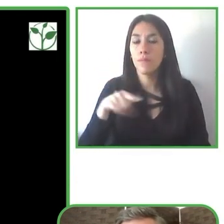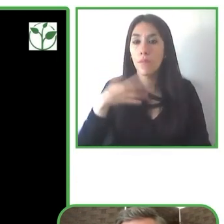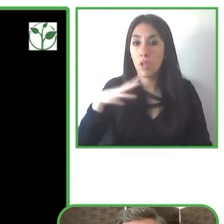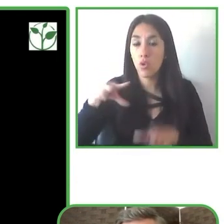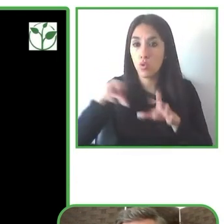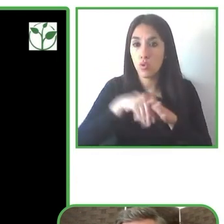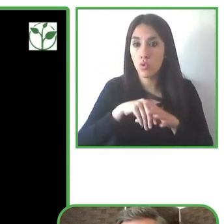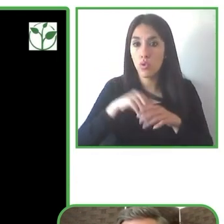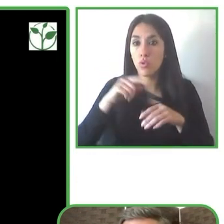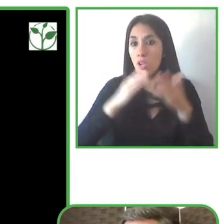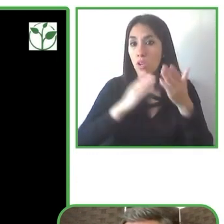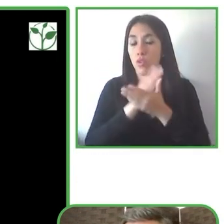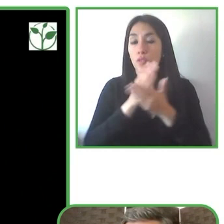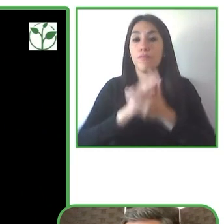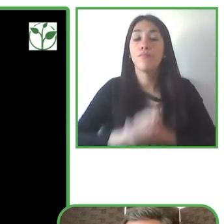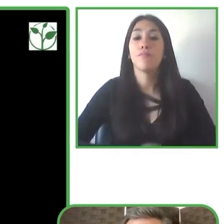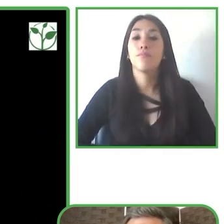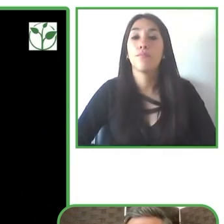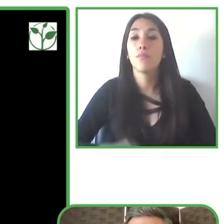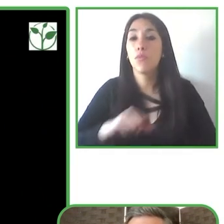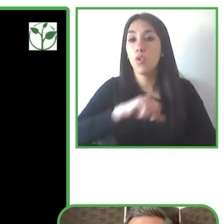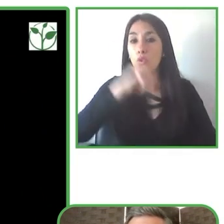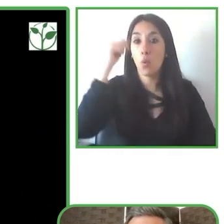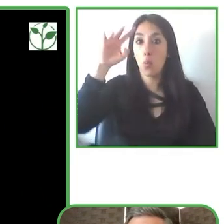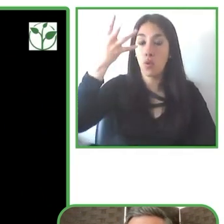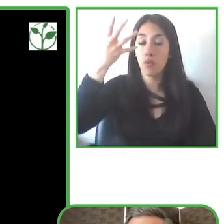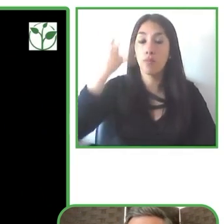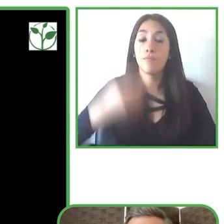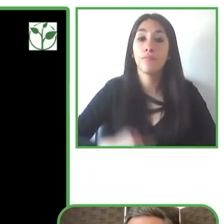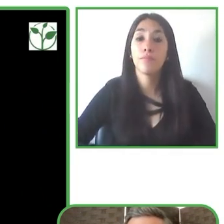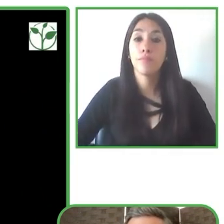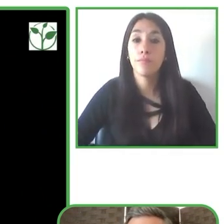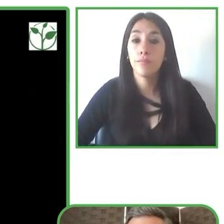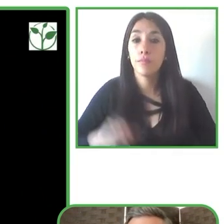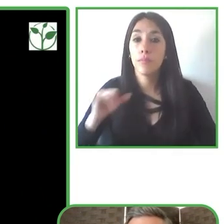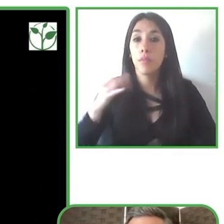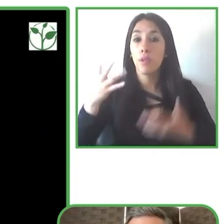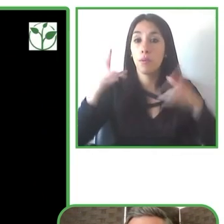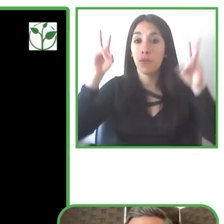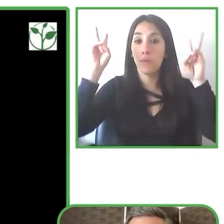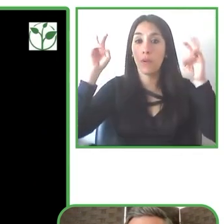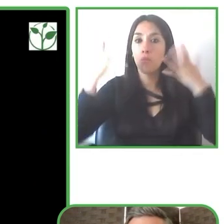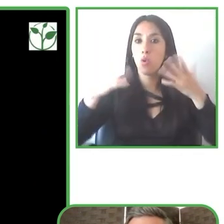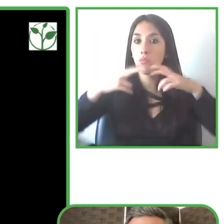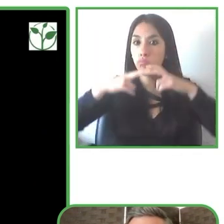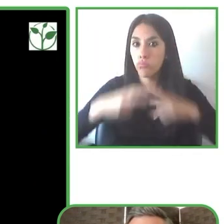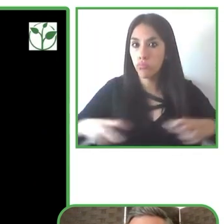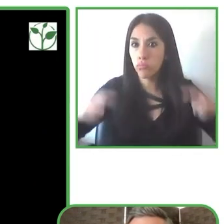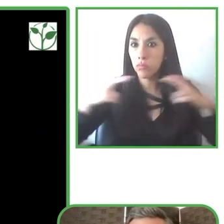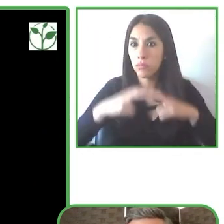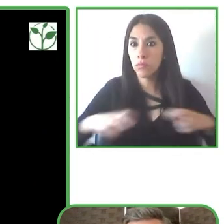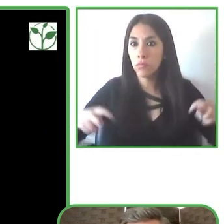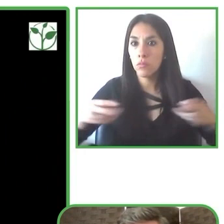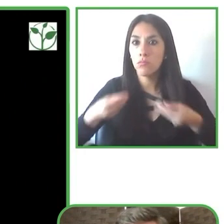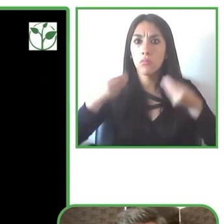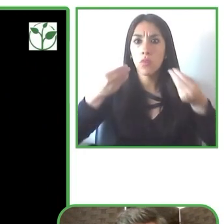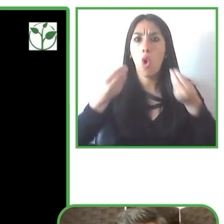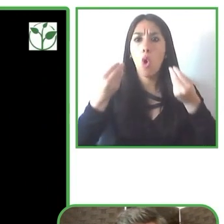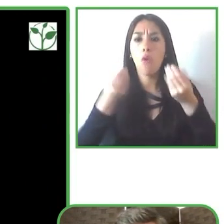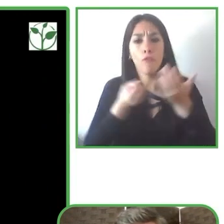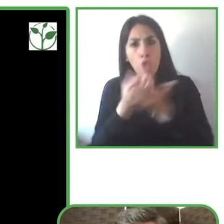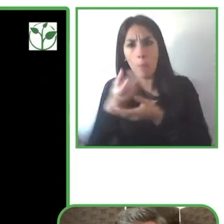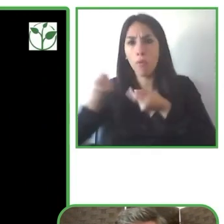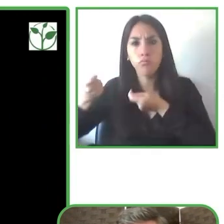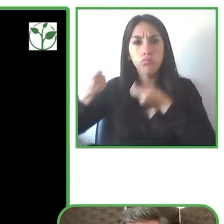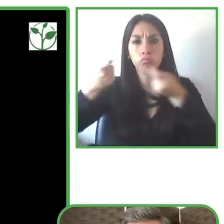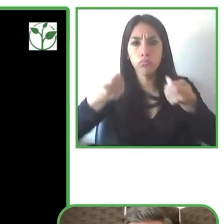lo que es la investigación y el reporte o los informes de cómo es el negocio de cómo